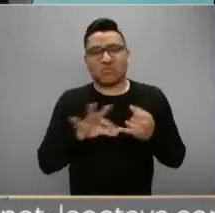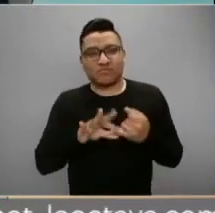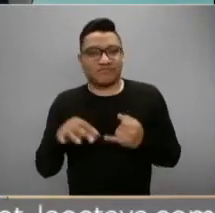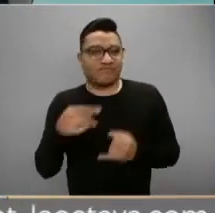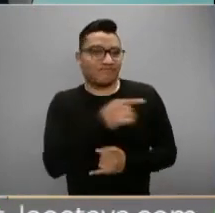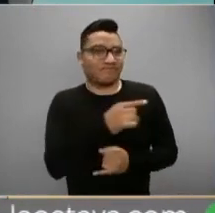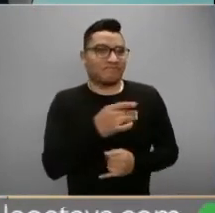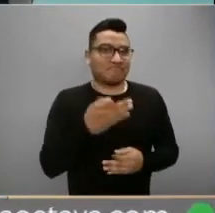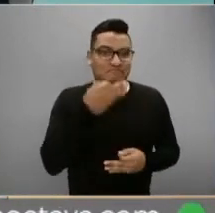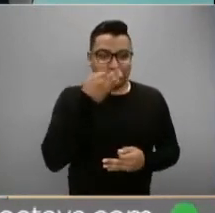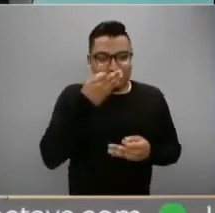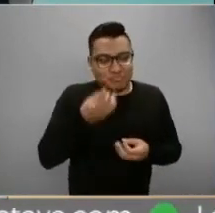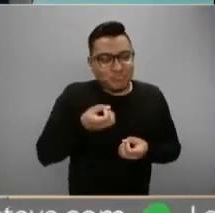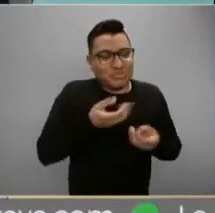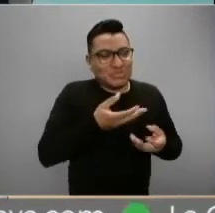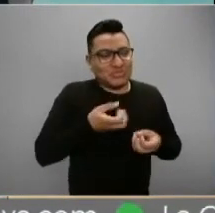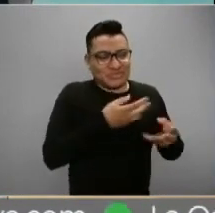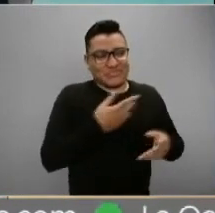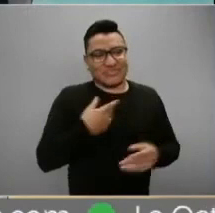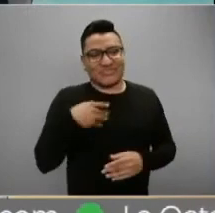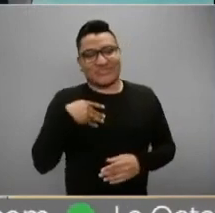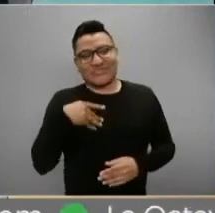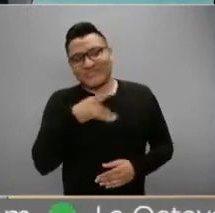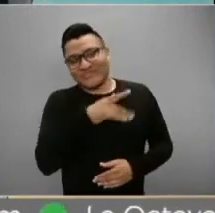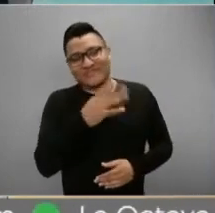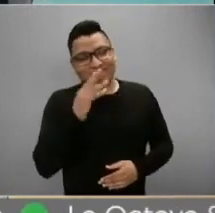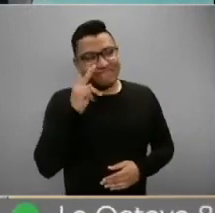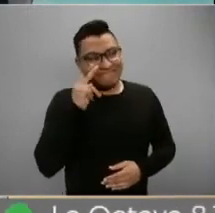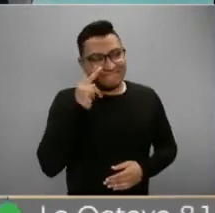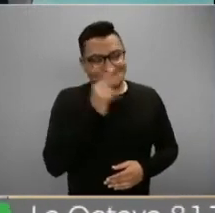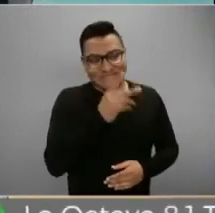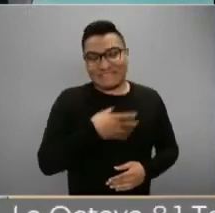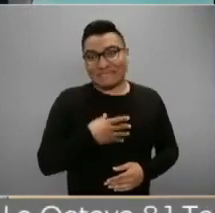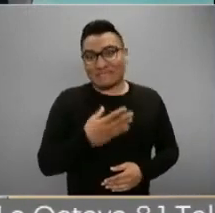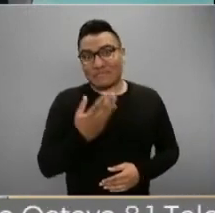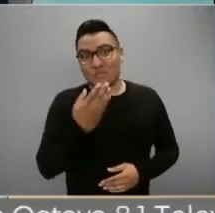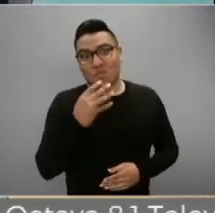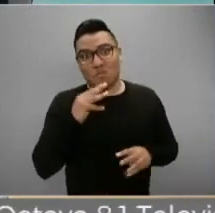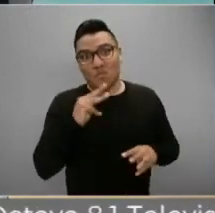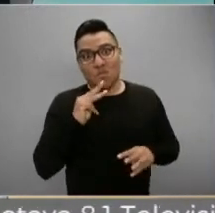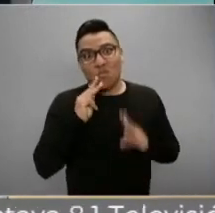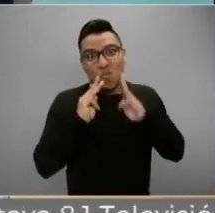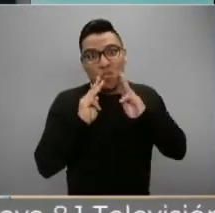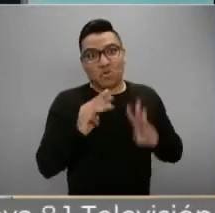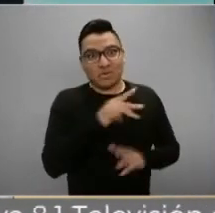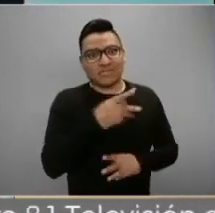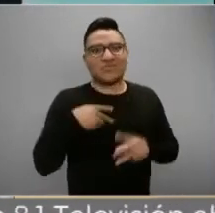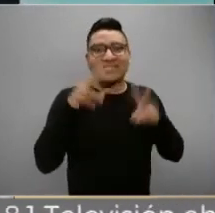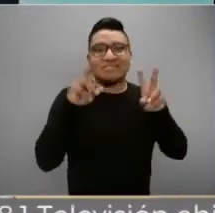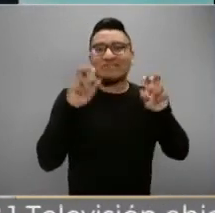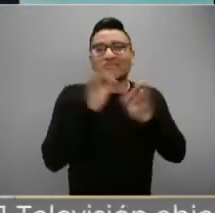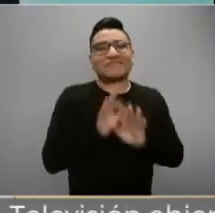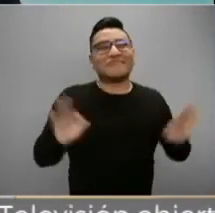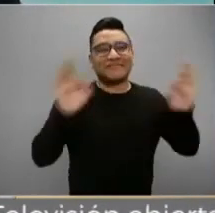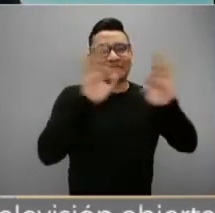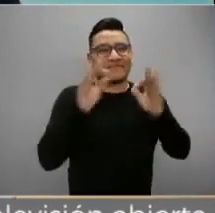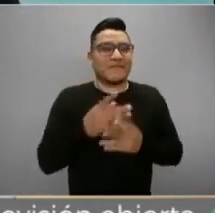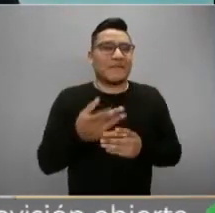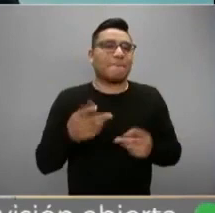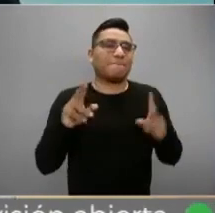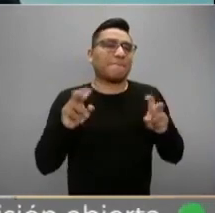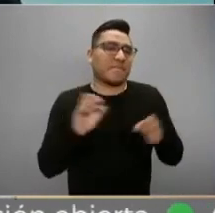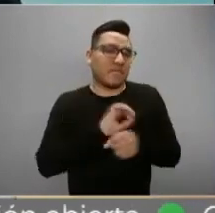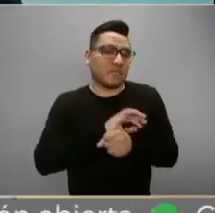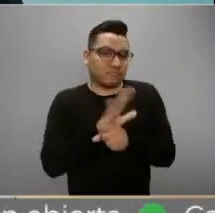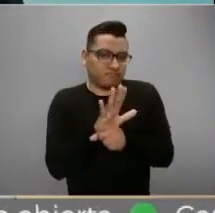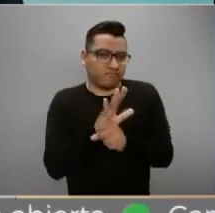echaste un montón de flores. Soy su admirador, soy su fan. Sí, que no eres el único. Y es un tema súper importante, hemos hablado un montón de la pandemia, pero a la par se